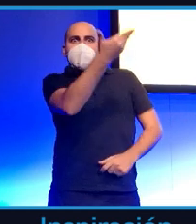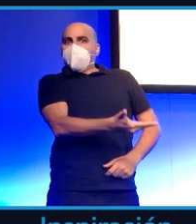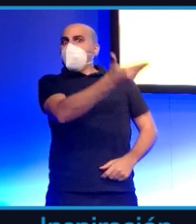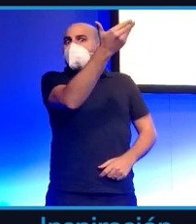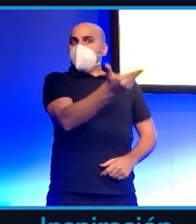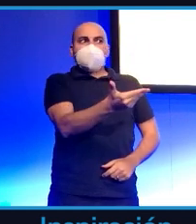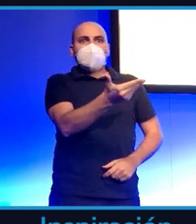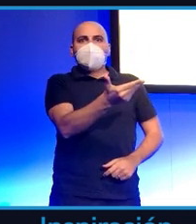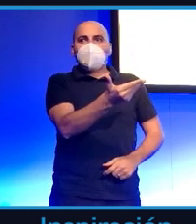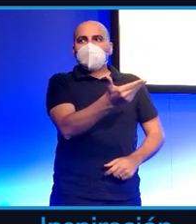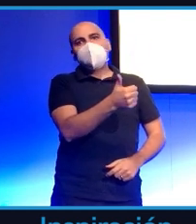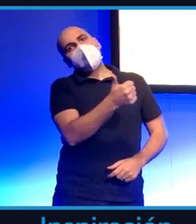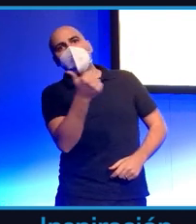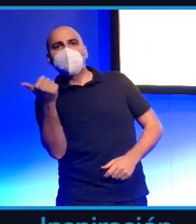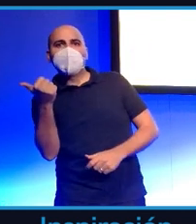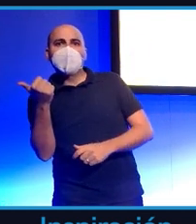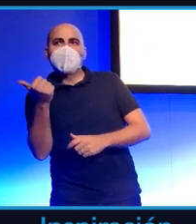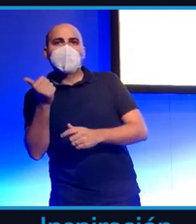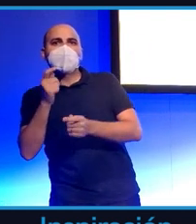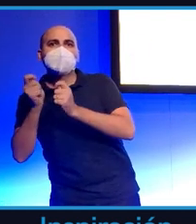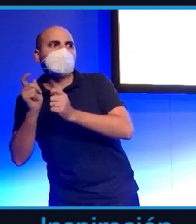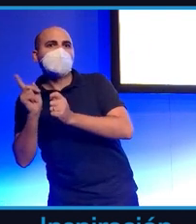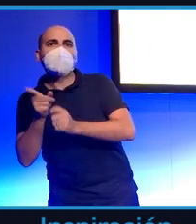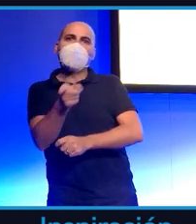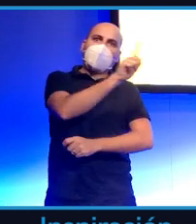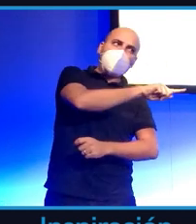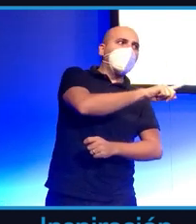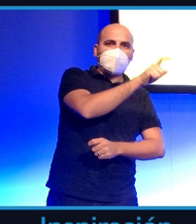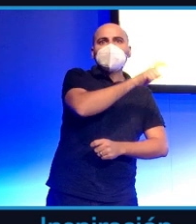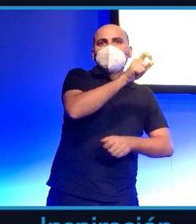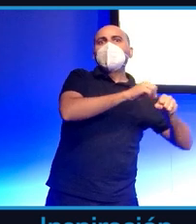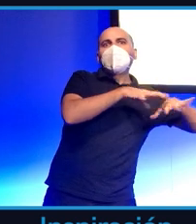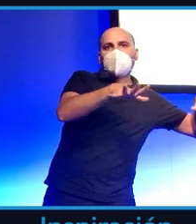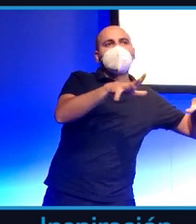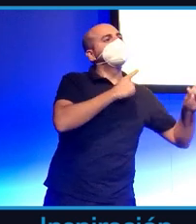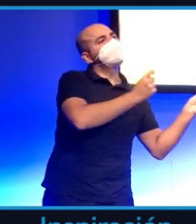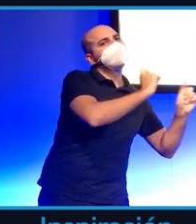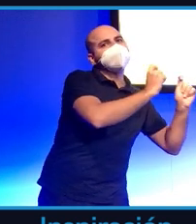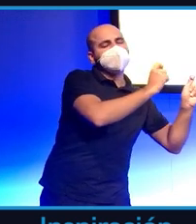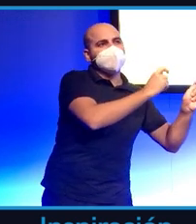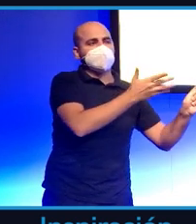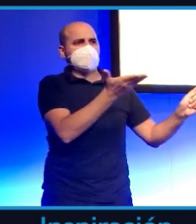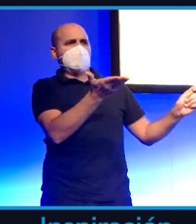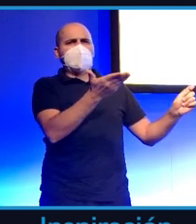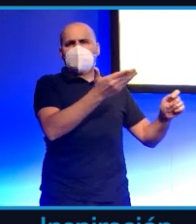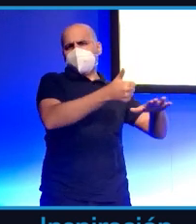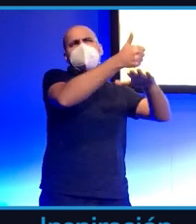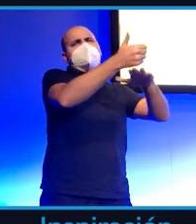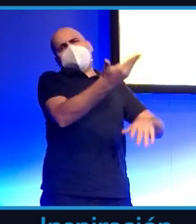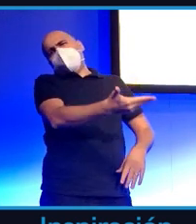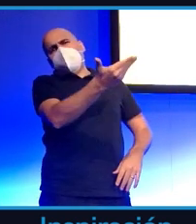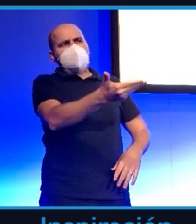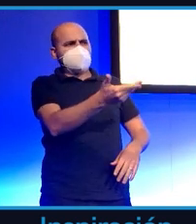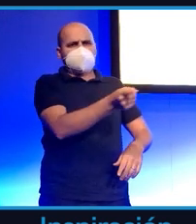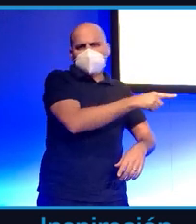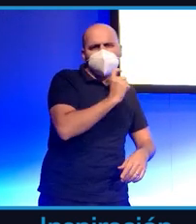gente que normalmente, bueno, pues no atiende a periodistas y a medios tradicionales, ¿no? ¿Qué es